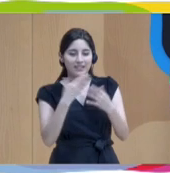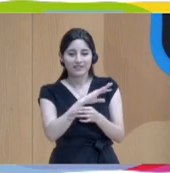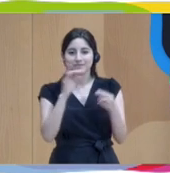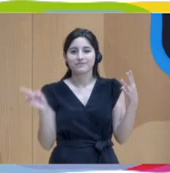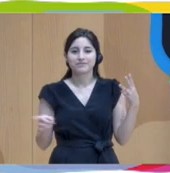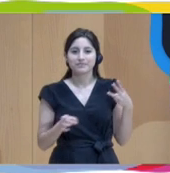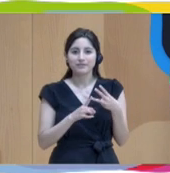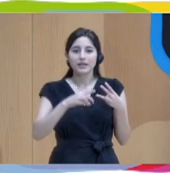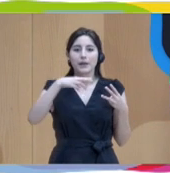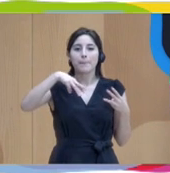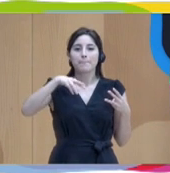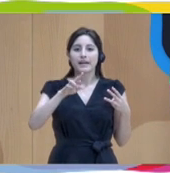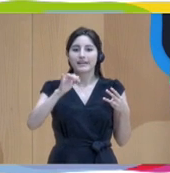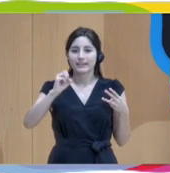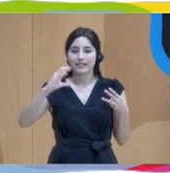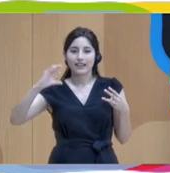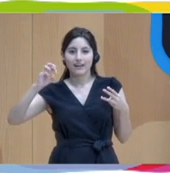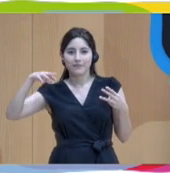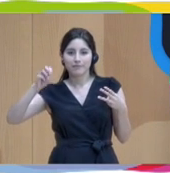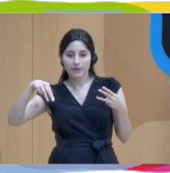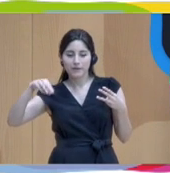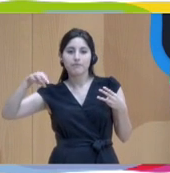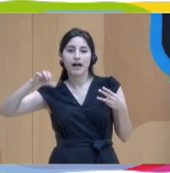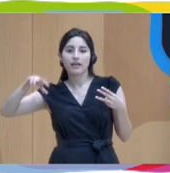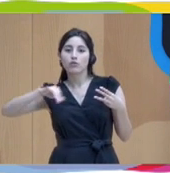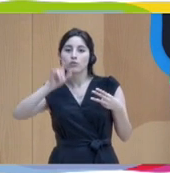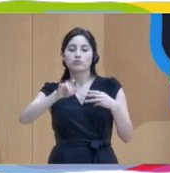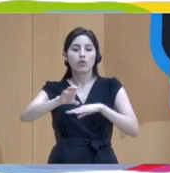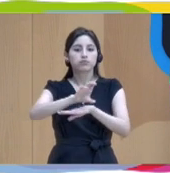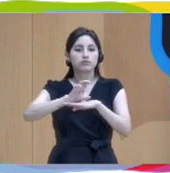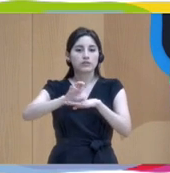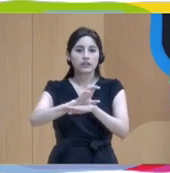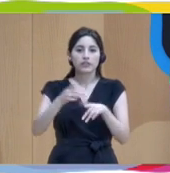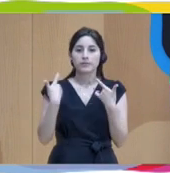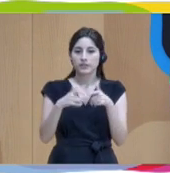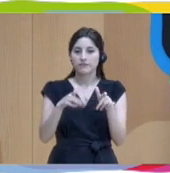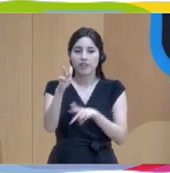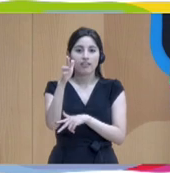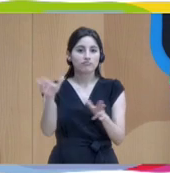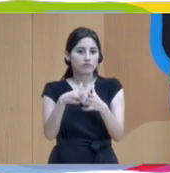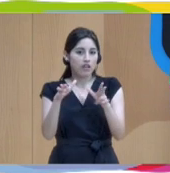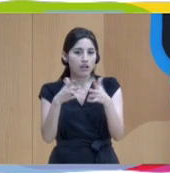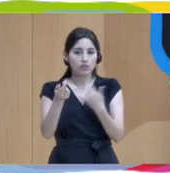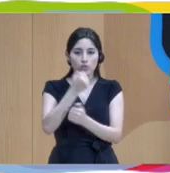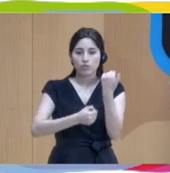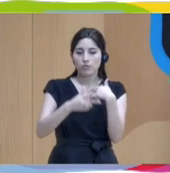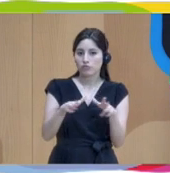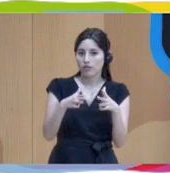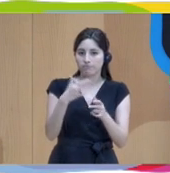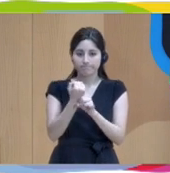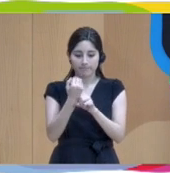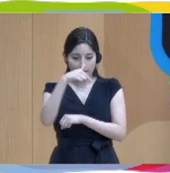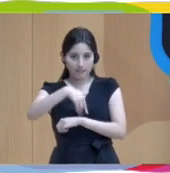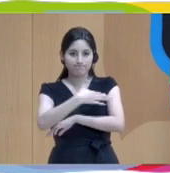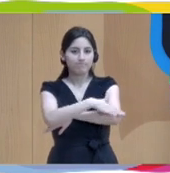contamos con María Carmen Maestu. Ella es la consejera del Departamento de Derechos Sociales, Economía Social y Empleo de aquí, del Gobierno